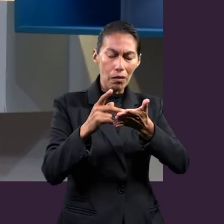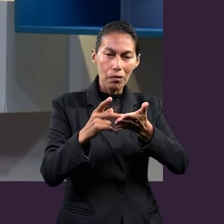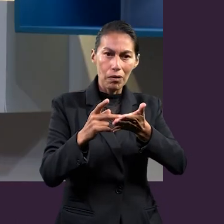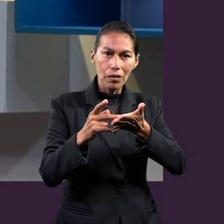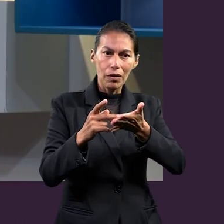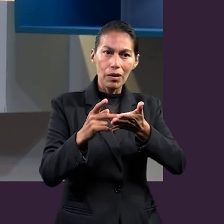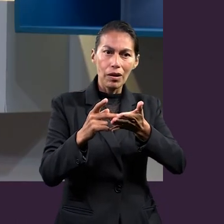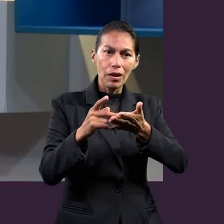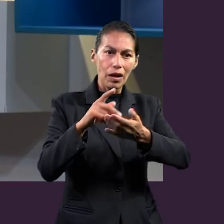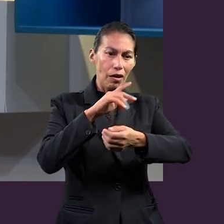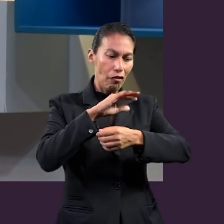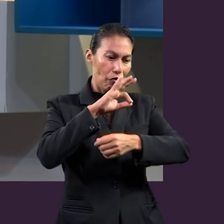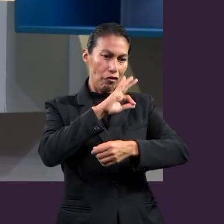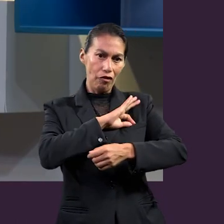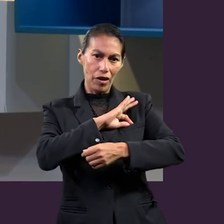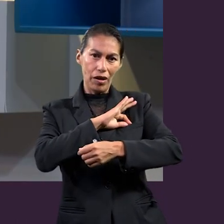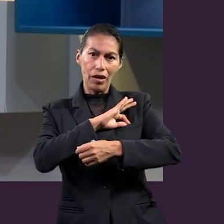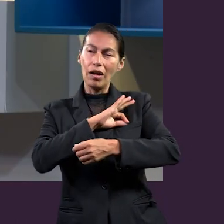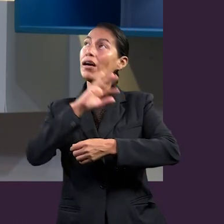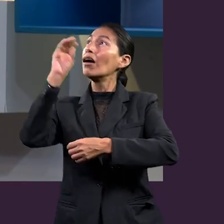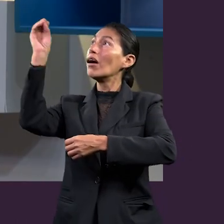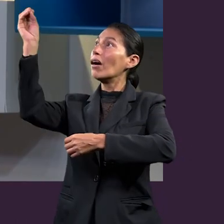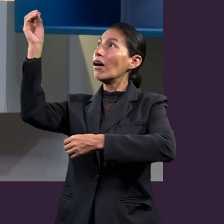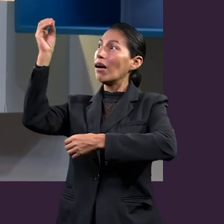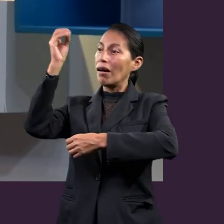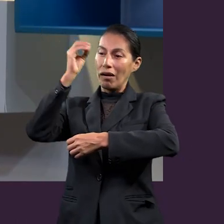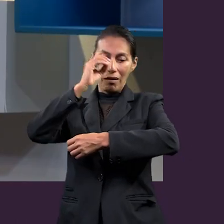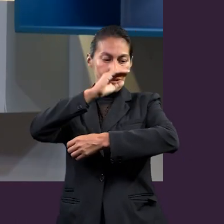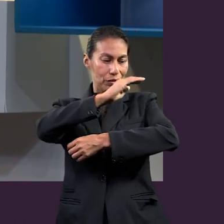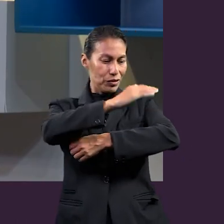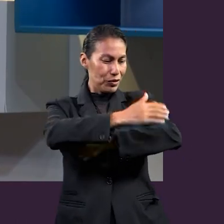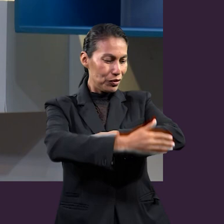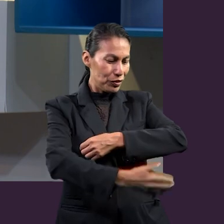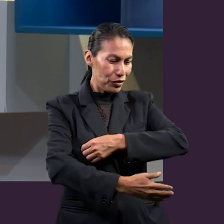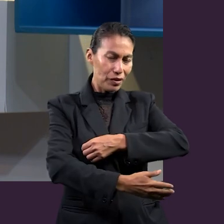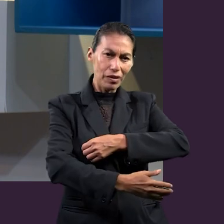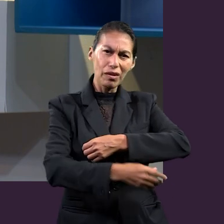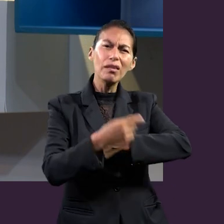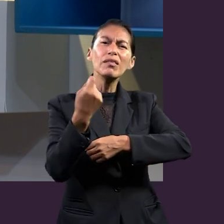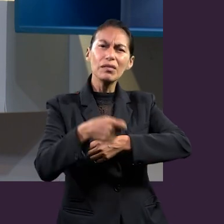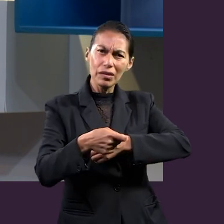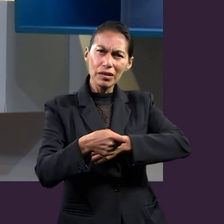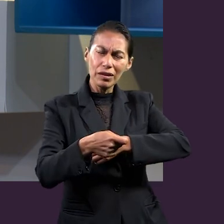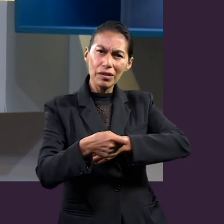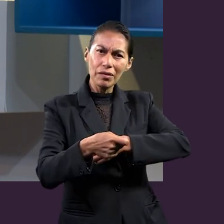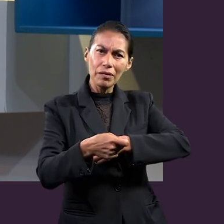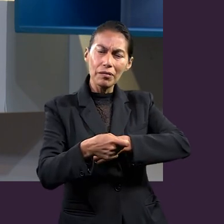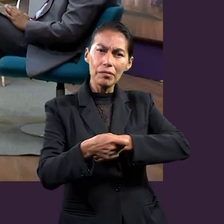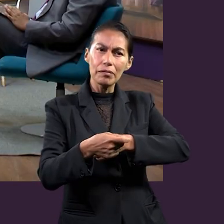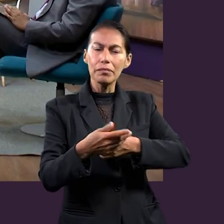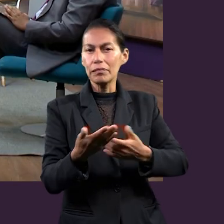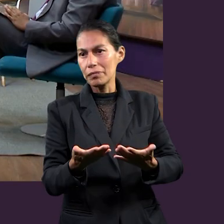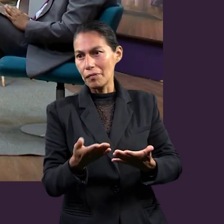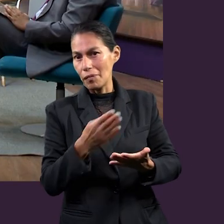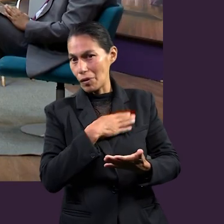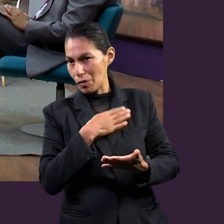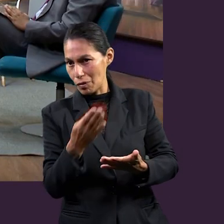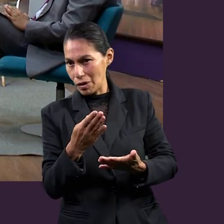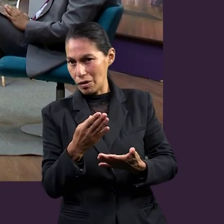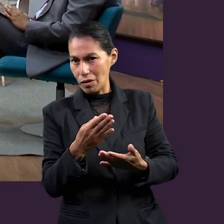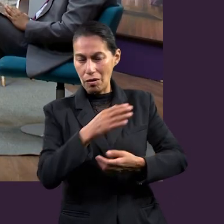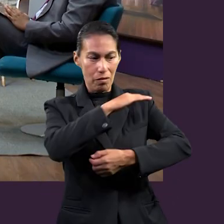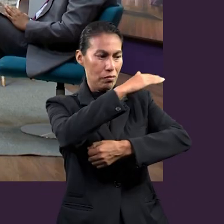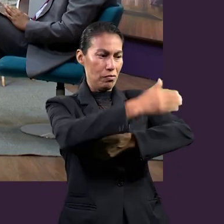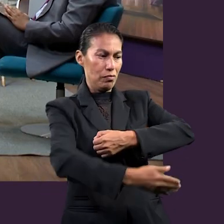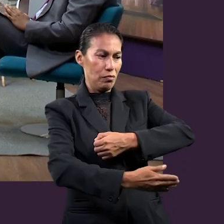¿Por qué el apóstol Pablo compara el escudo con la fe? Pues el escudo representa,